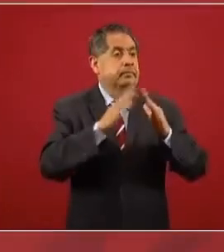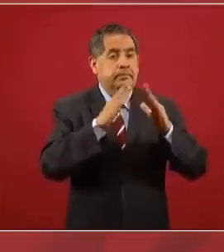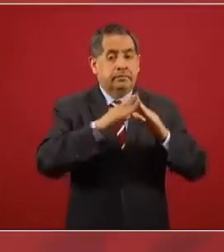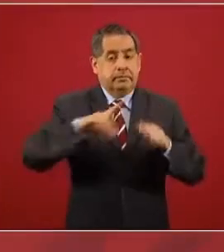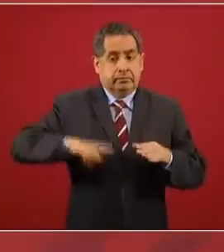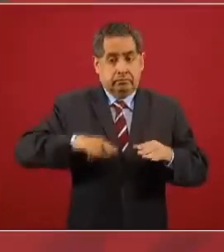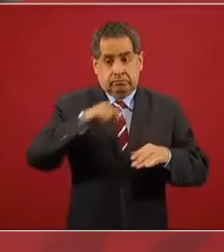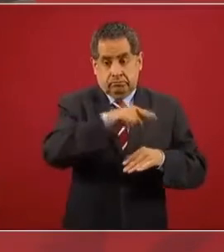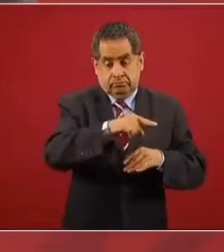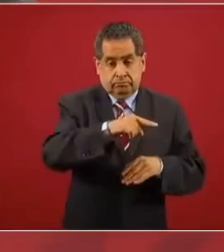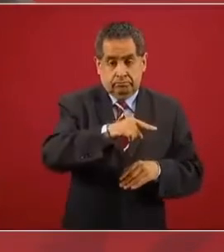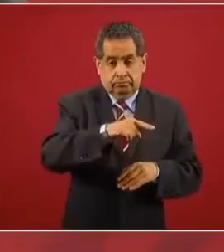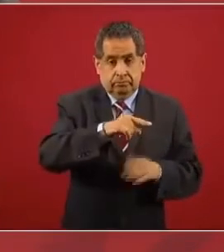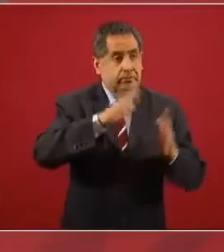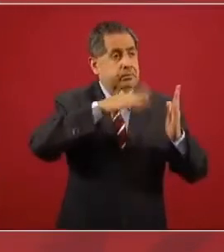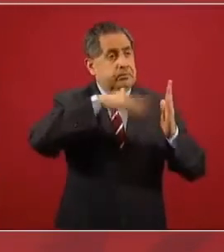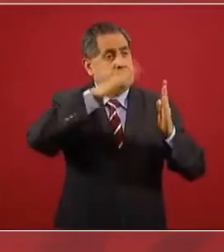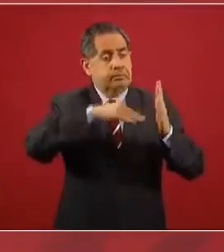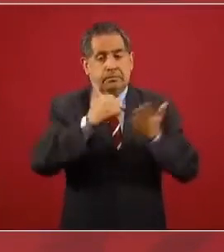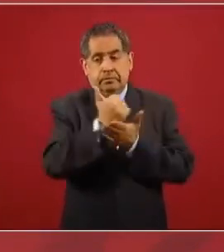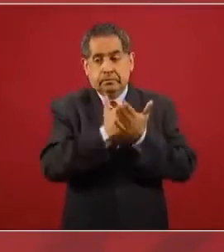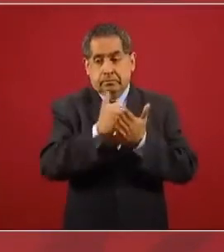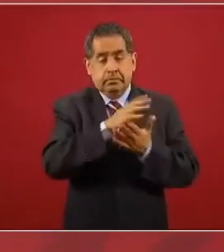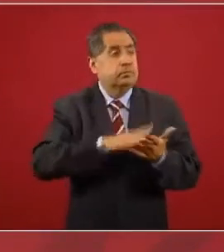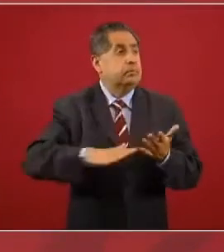pintado de azul.